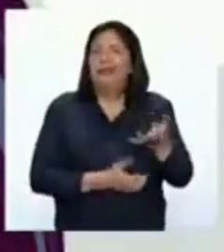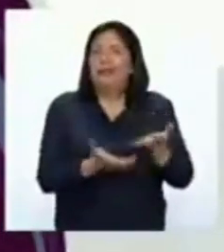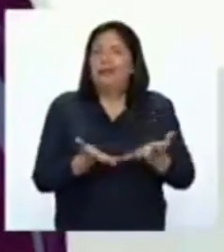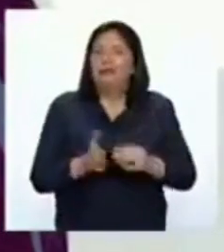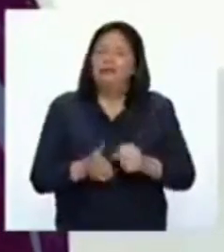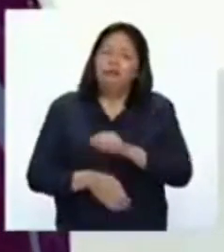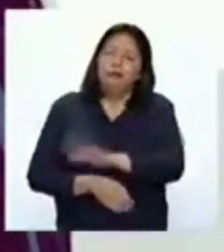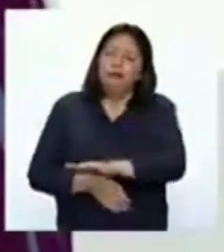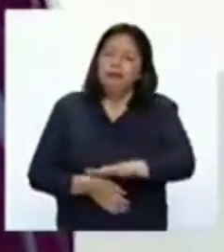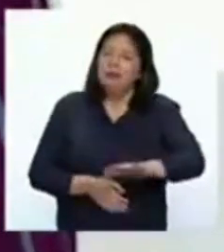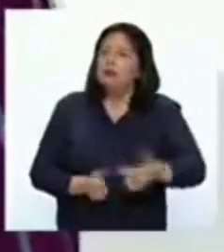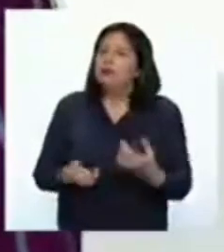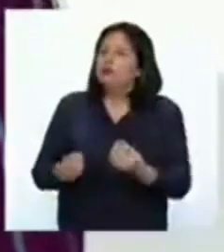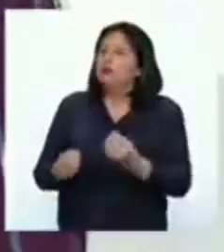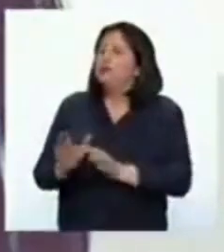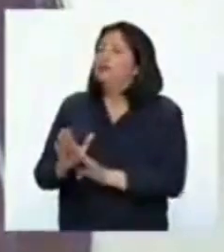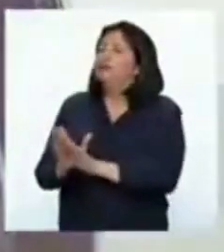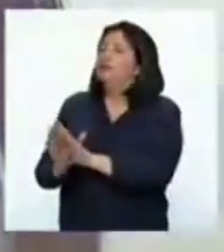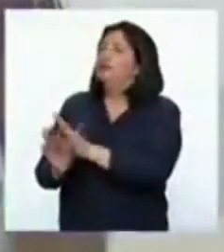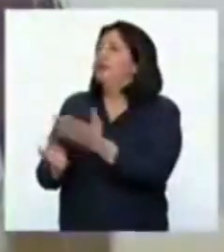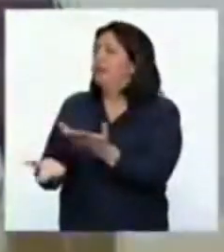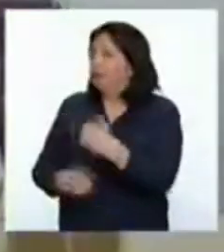desarrollo de los sujetos, las personas.